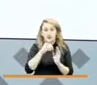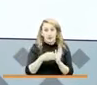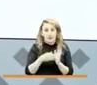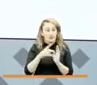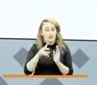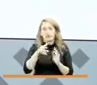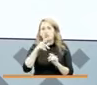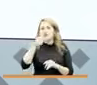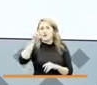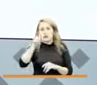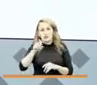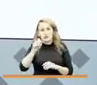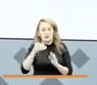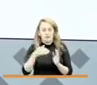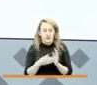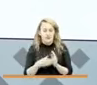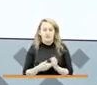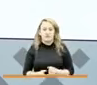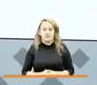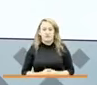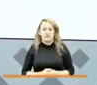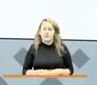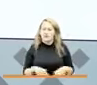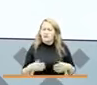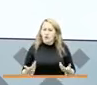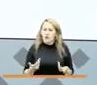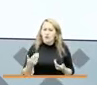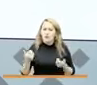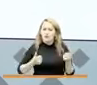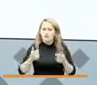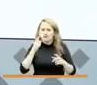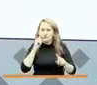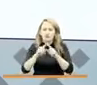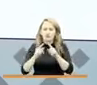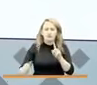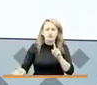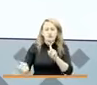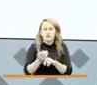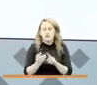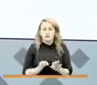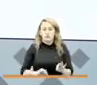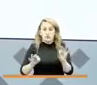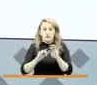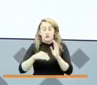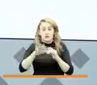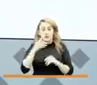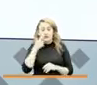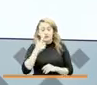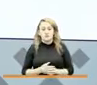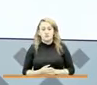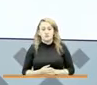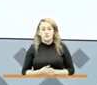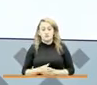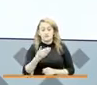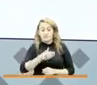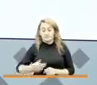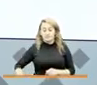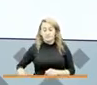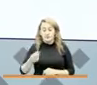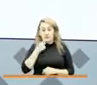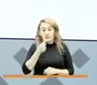.000 pesos. Pero, ¿cuáles fueron para mí esos logros más importantes? El señor presidente declara la